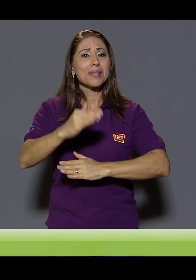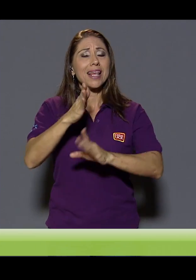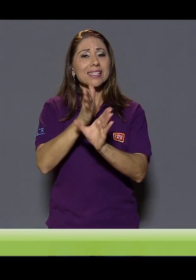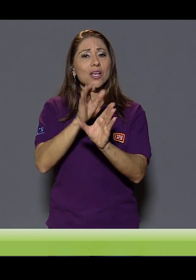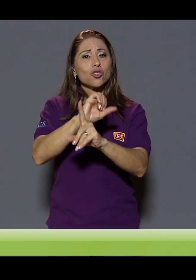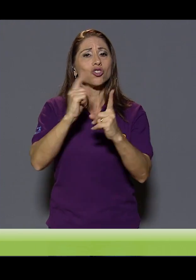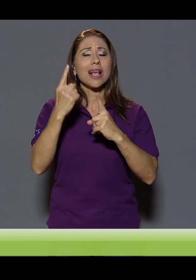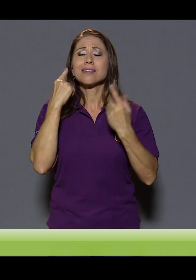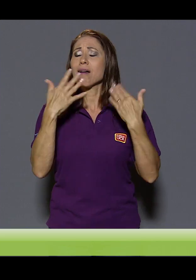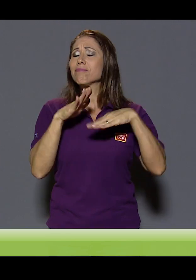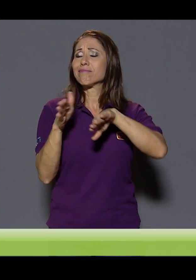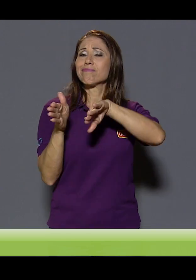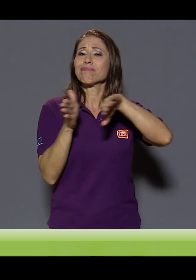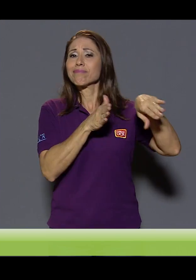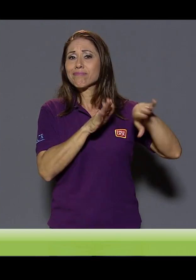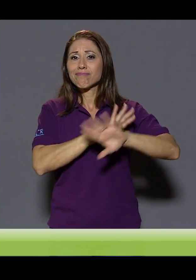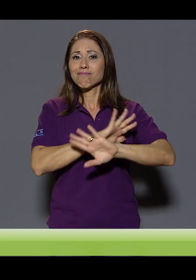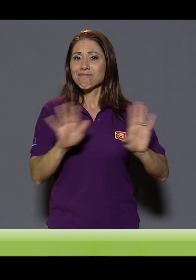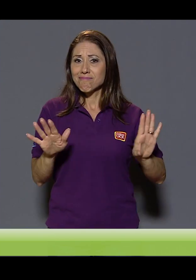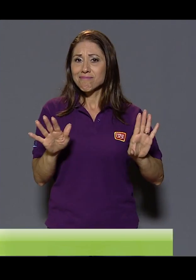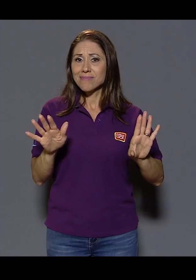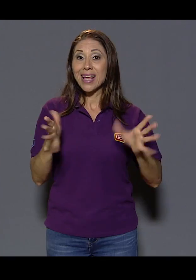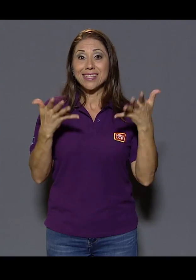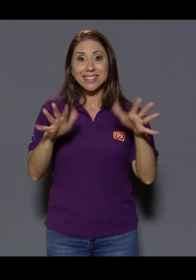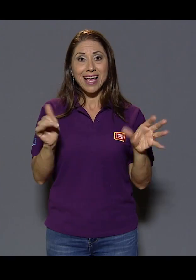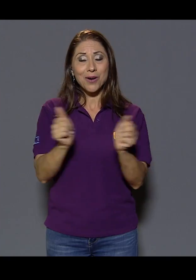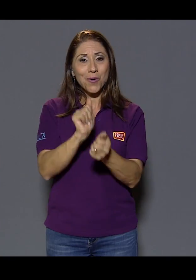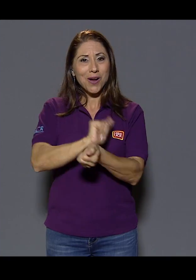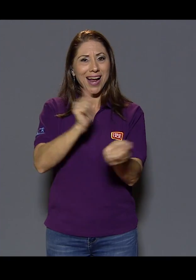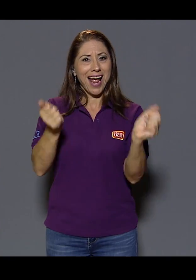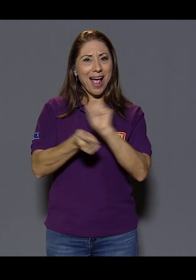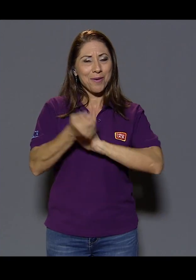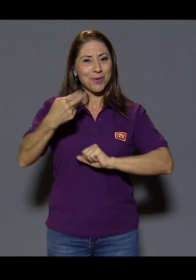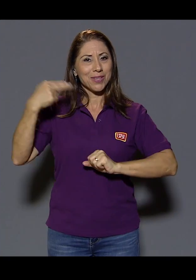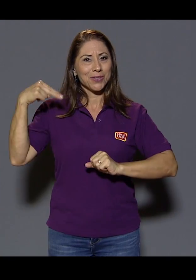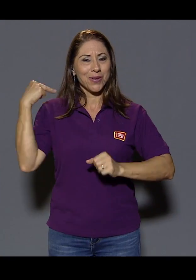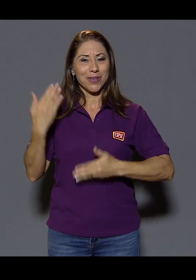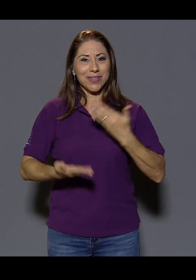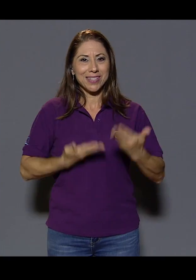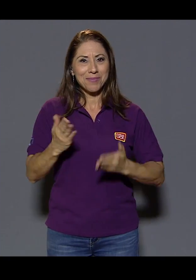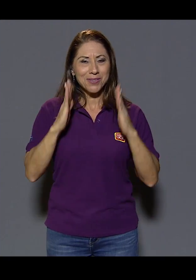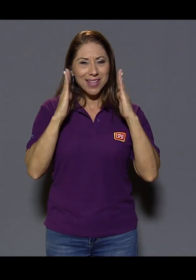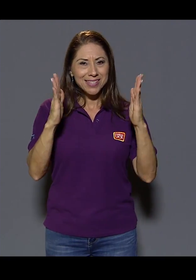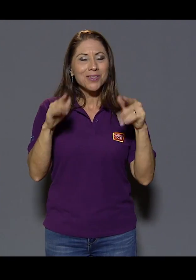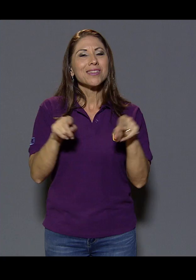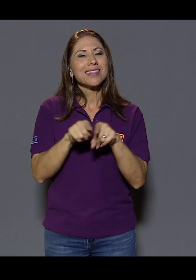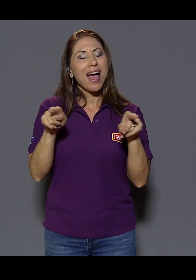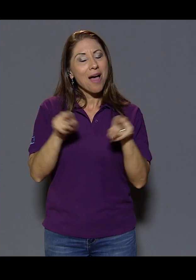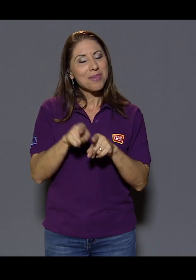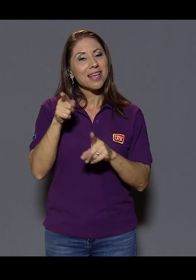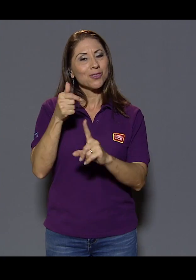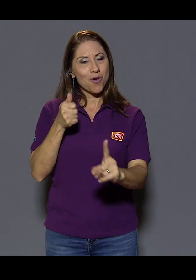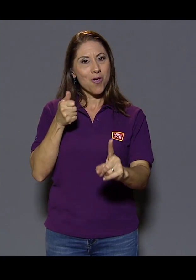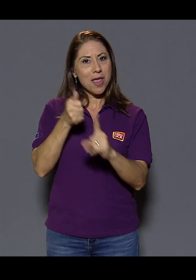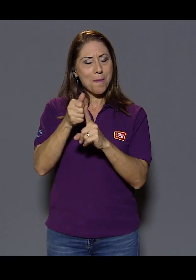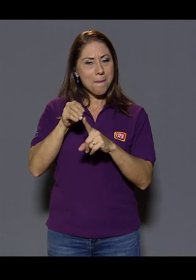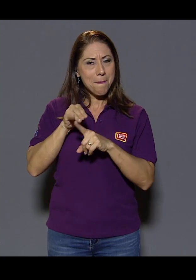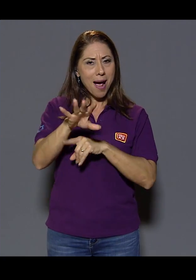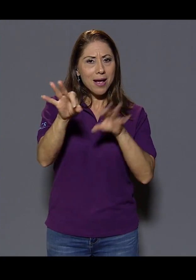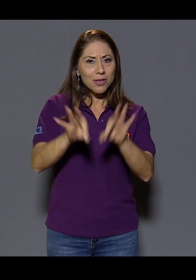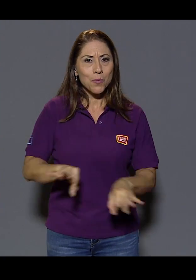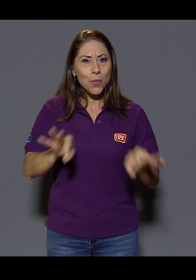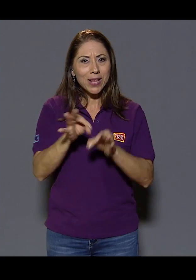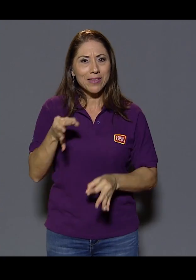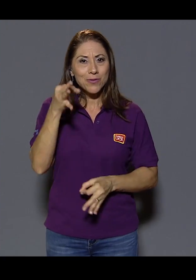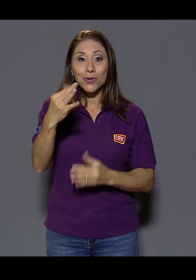debemos dejar de arrastrar esos mitos hacia las personas con alguna discapacidad psicosocial. bueno, ya con este cambio histórico del servicio de